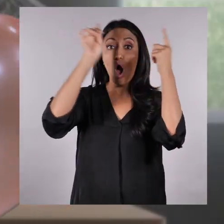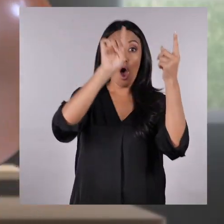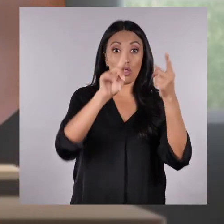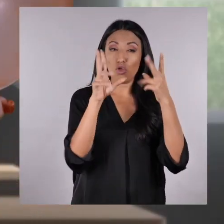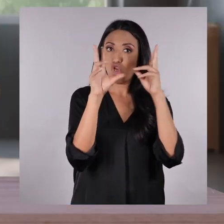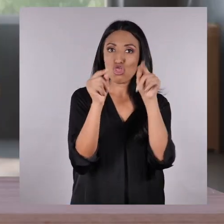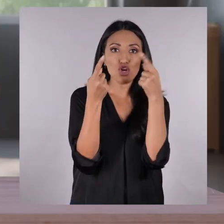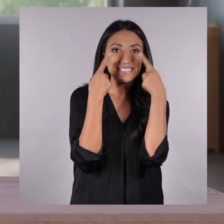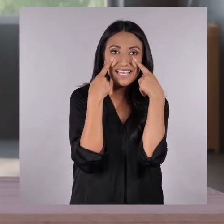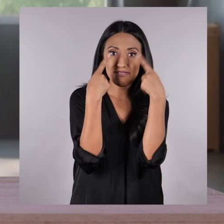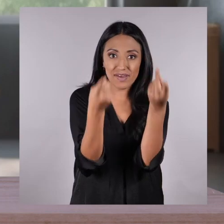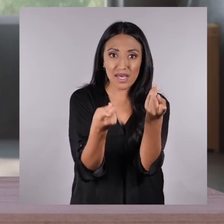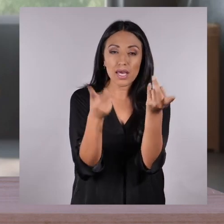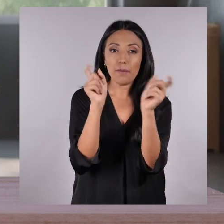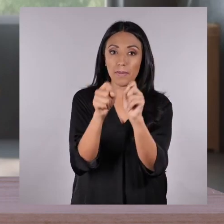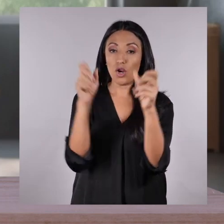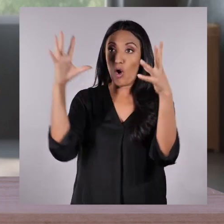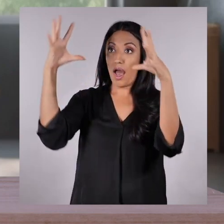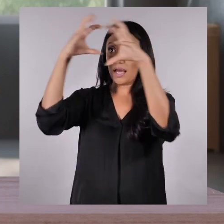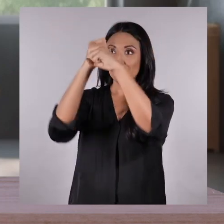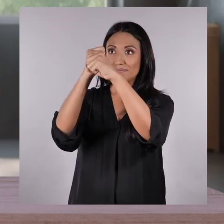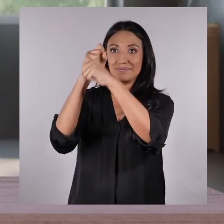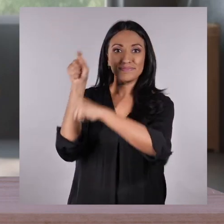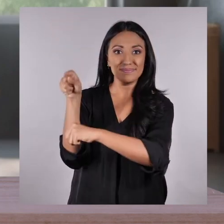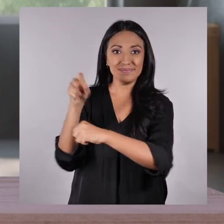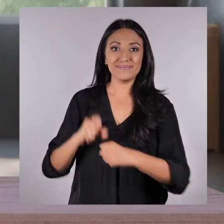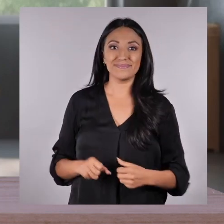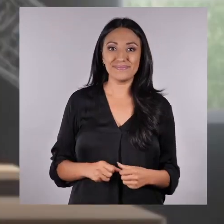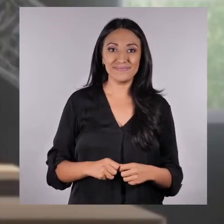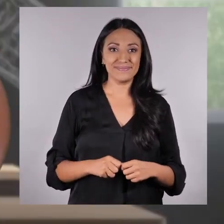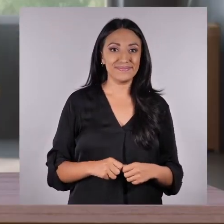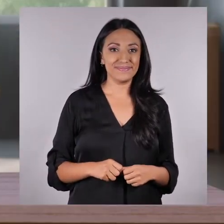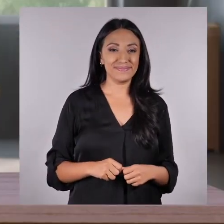partes. No lo vemos, pero sí lo podemos atrapar.